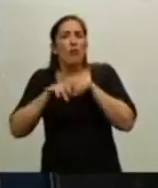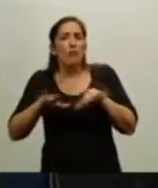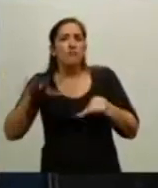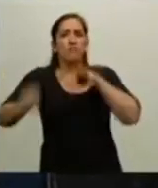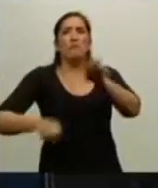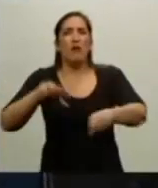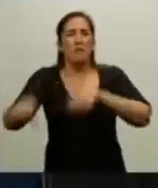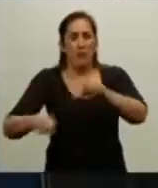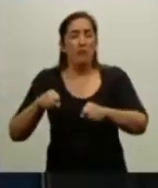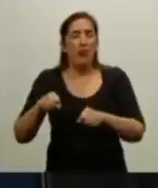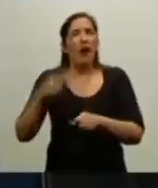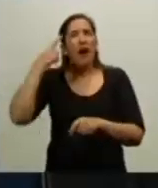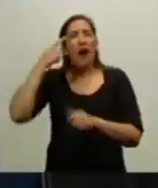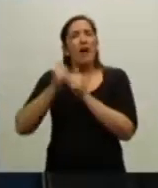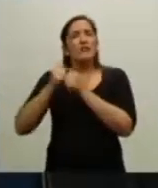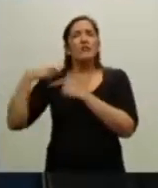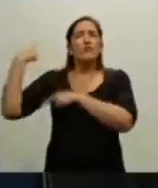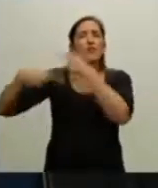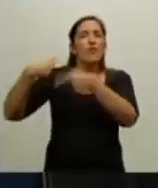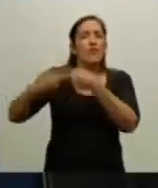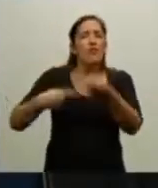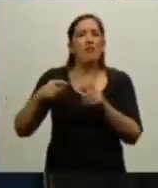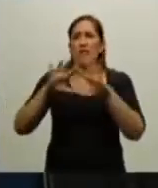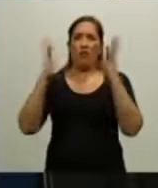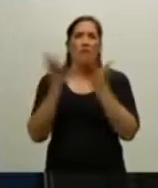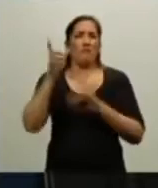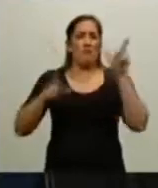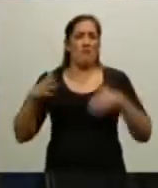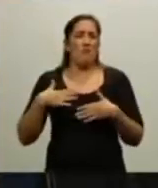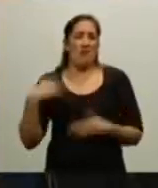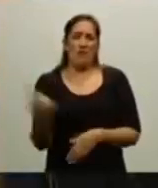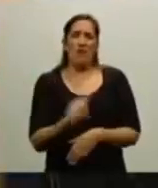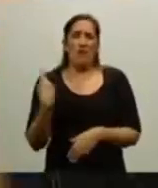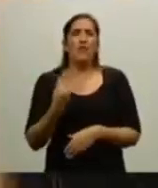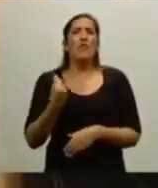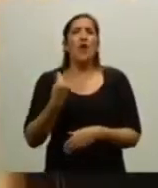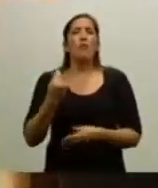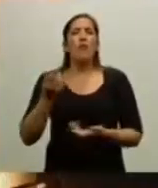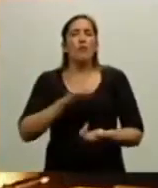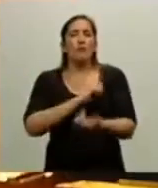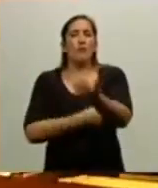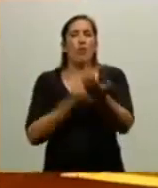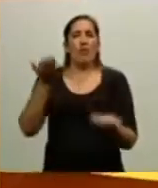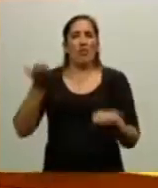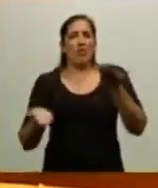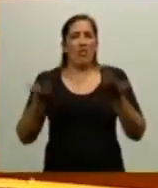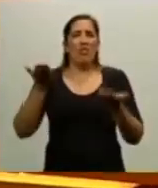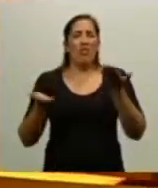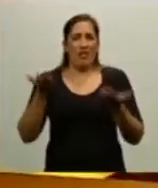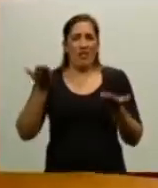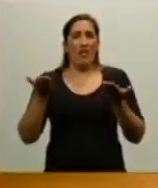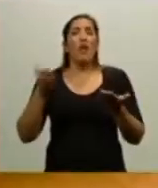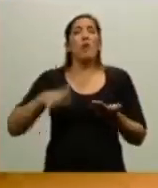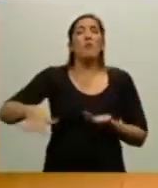a lo largo de toda la historia de la humanidad, que es de la relación de fuerzas que tienen los